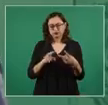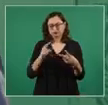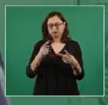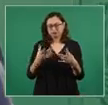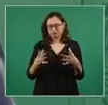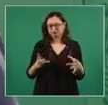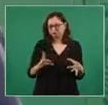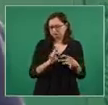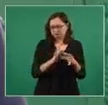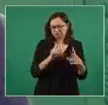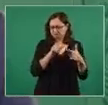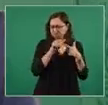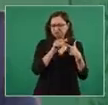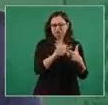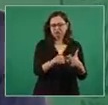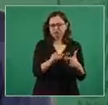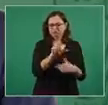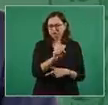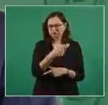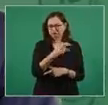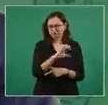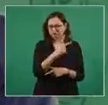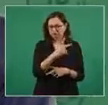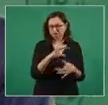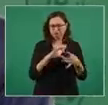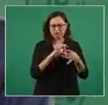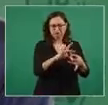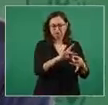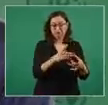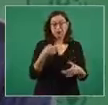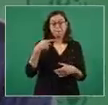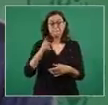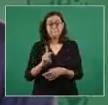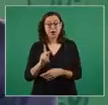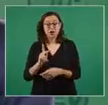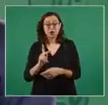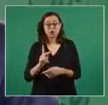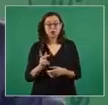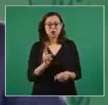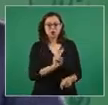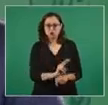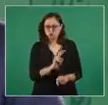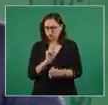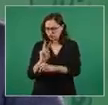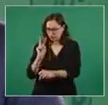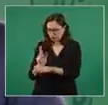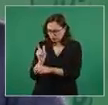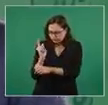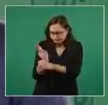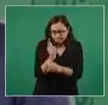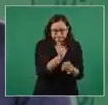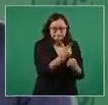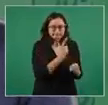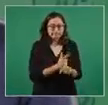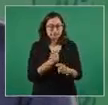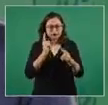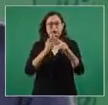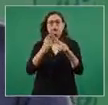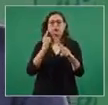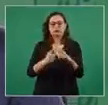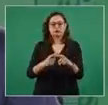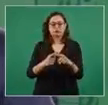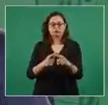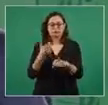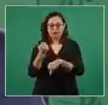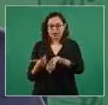van a ser las Fuerzas Armadas los responsables de la